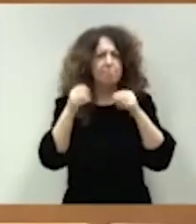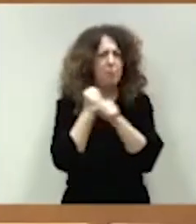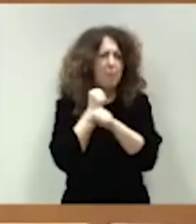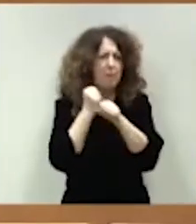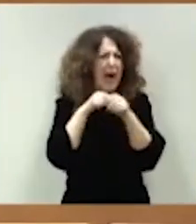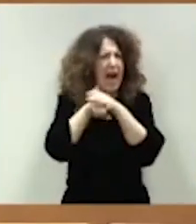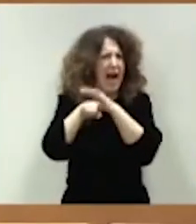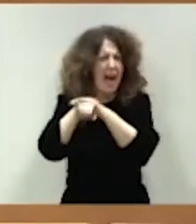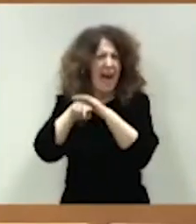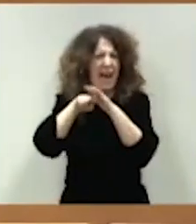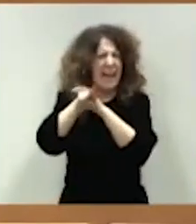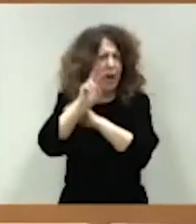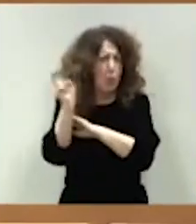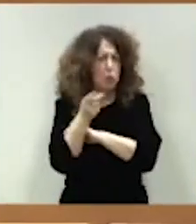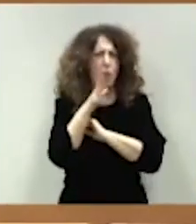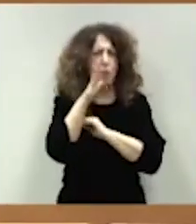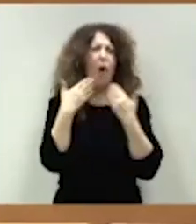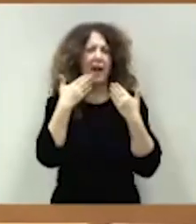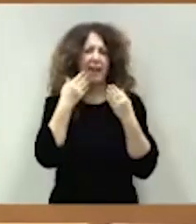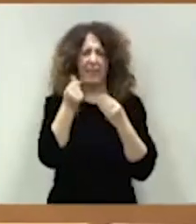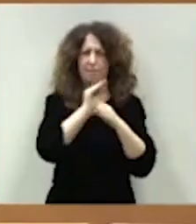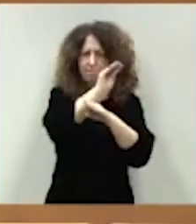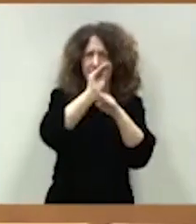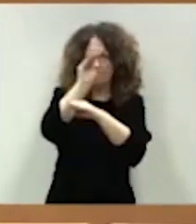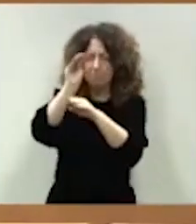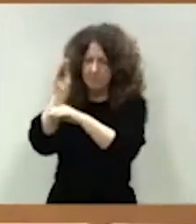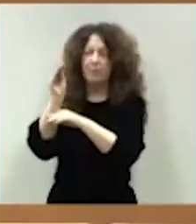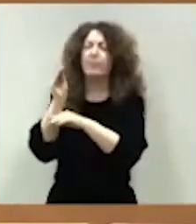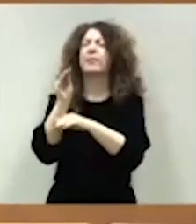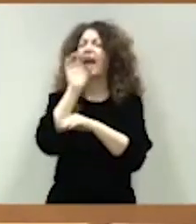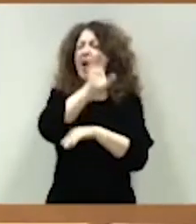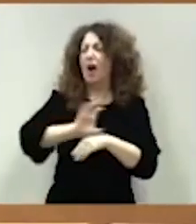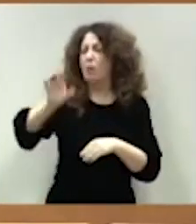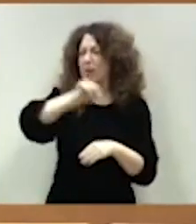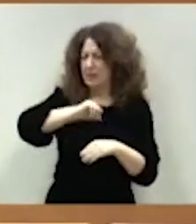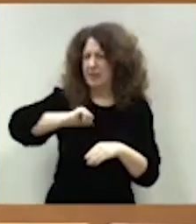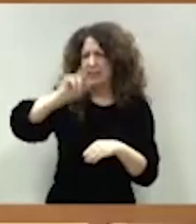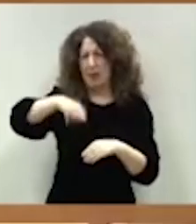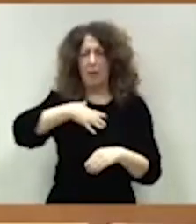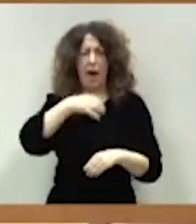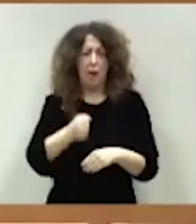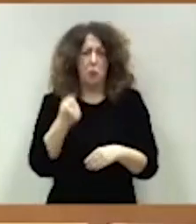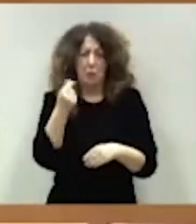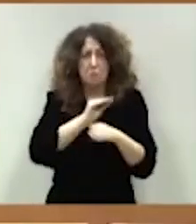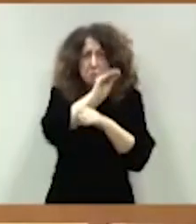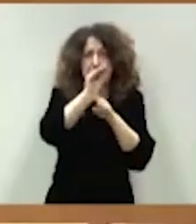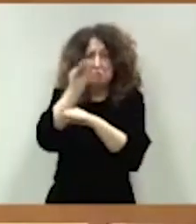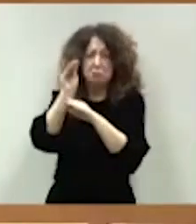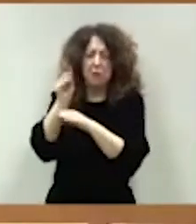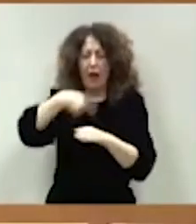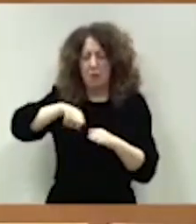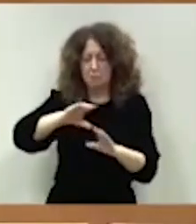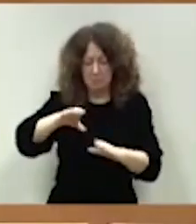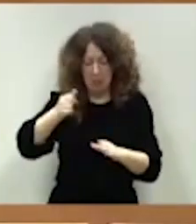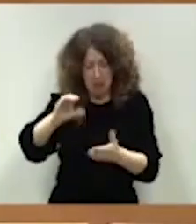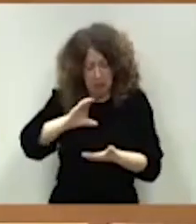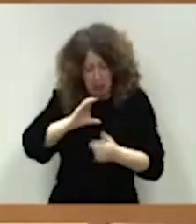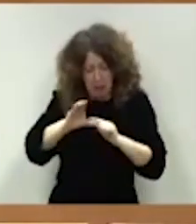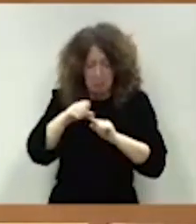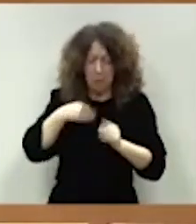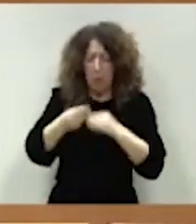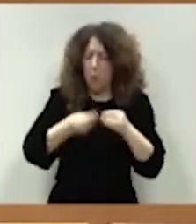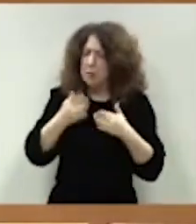para comunidades autónomas y para entidades locales, que lo podrán usar, como ellos decidan, y si así lo deciden,